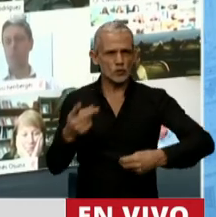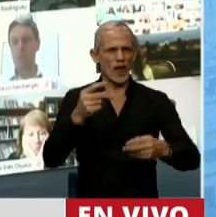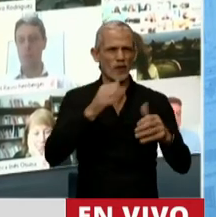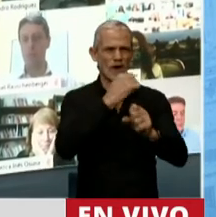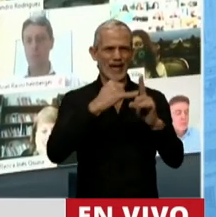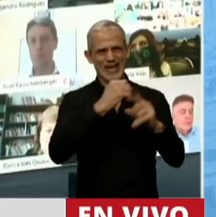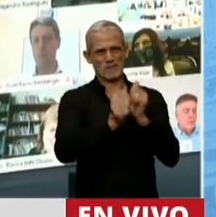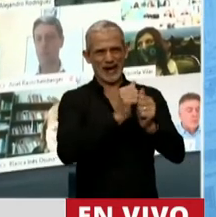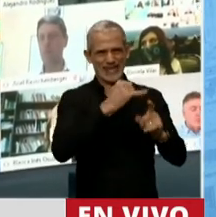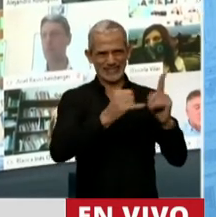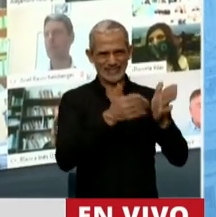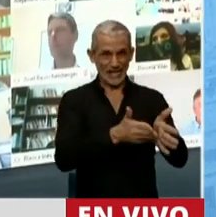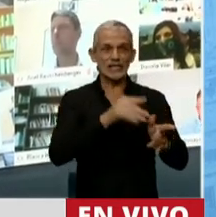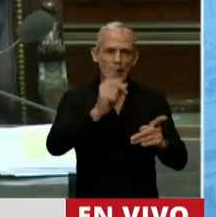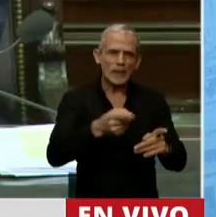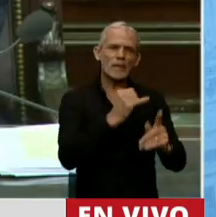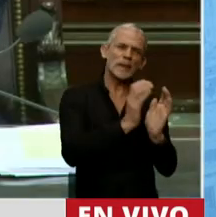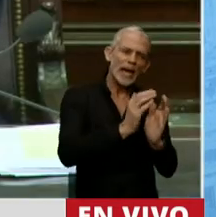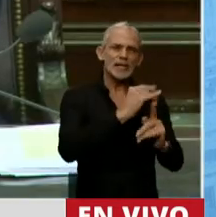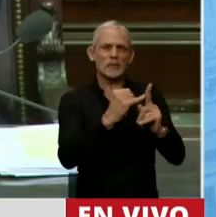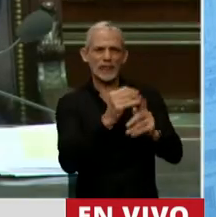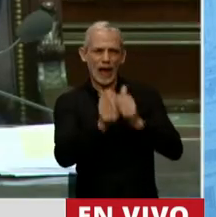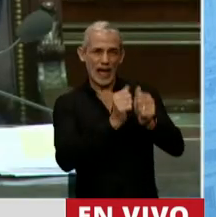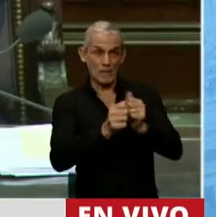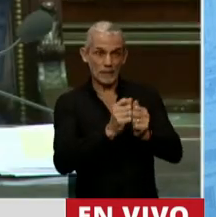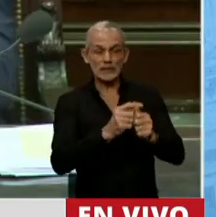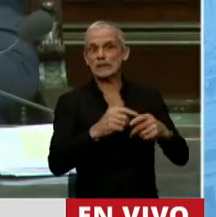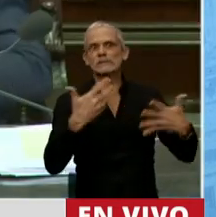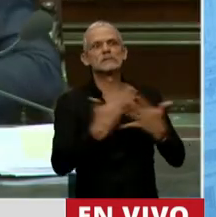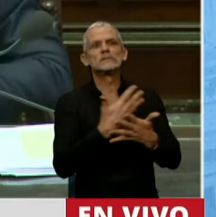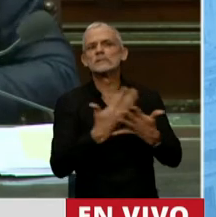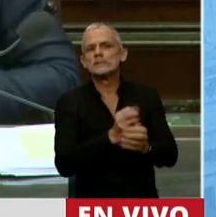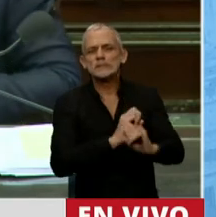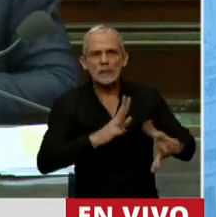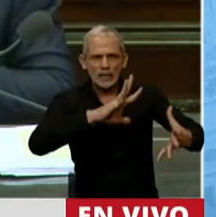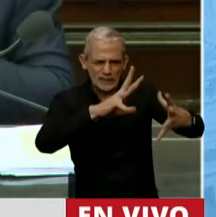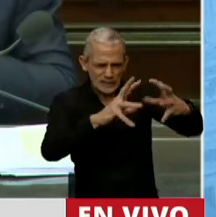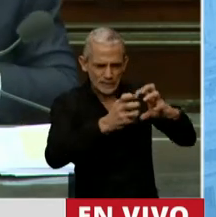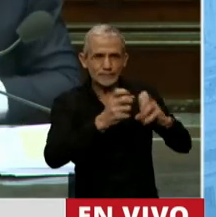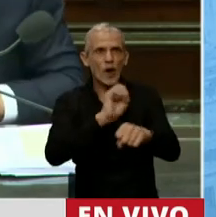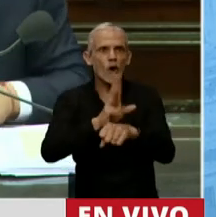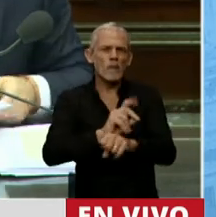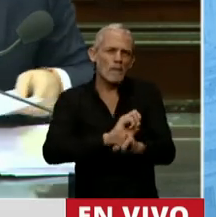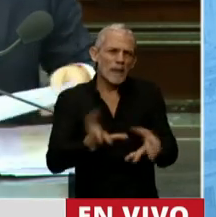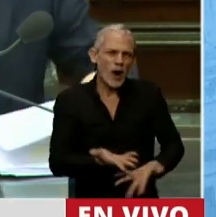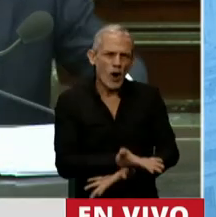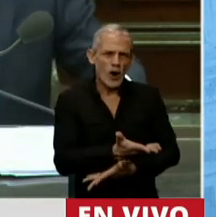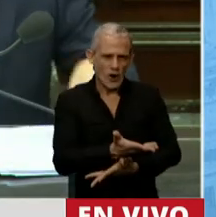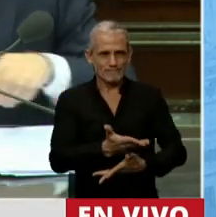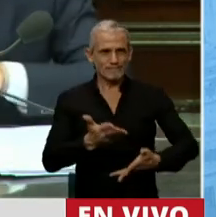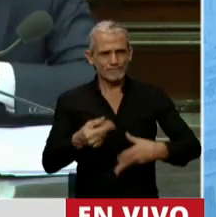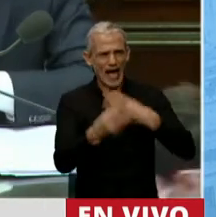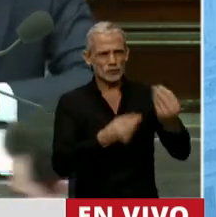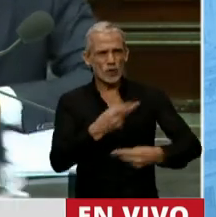pymes, muchísimo a pequeñas y medianas empresas que la estaban pasando mal y que con la pandemia la pasaron peor aún.